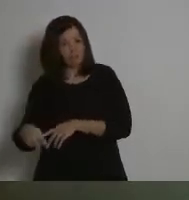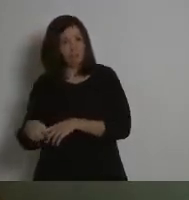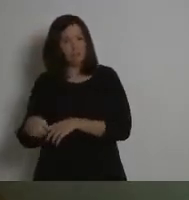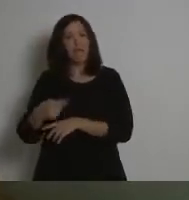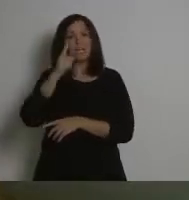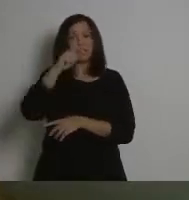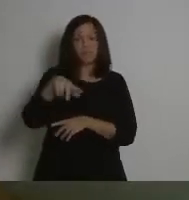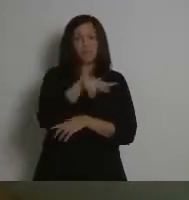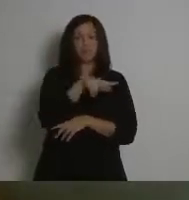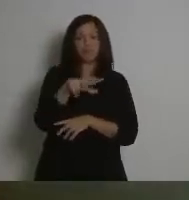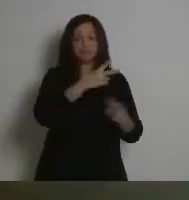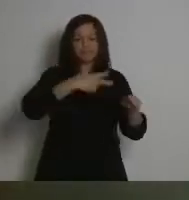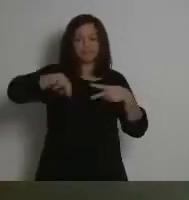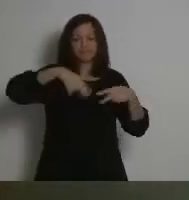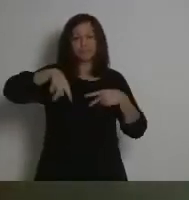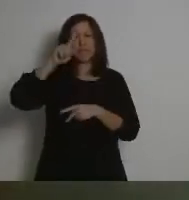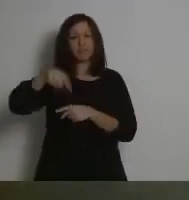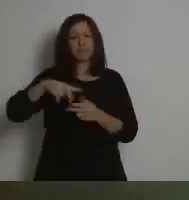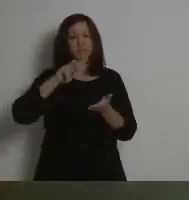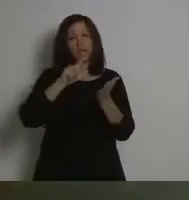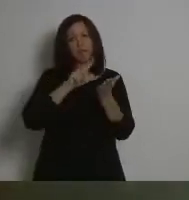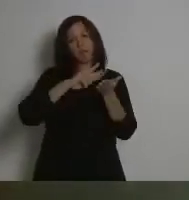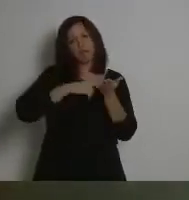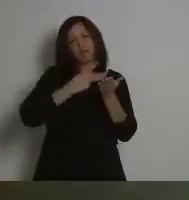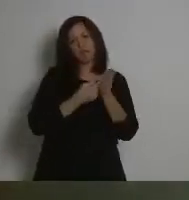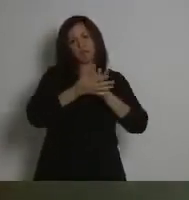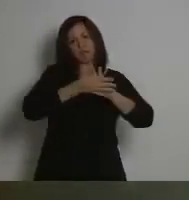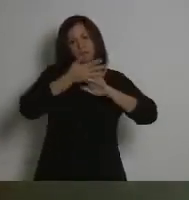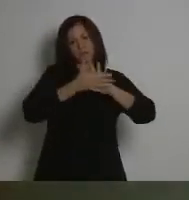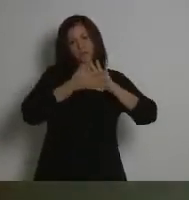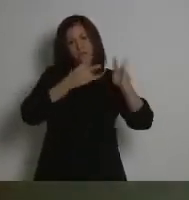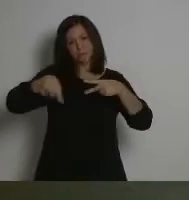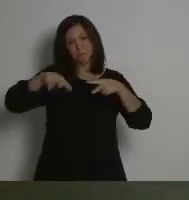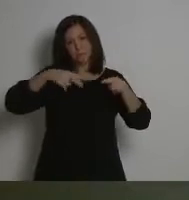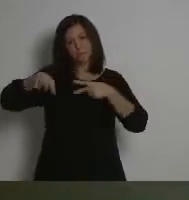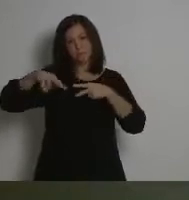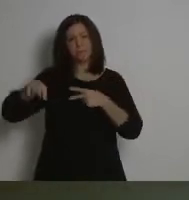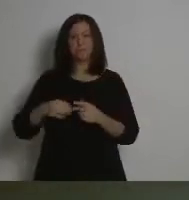al castellano y en el lenguaje de signos.